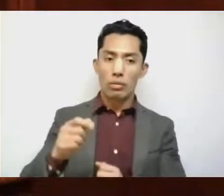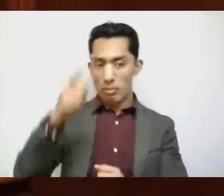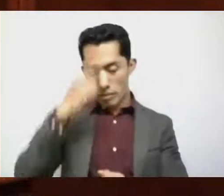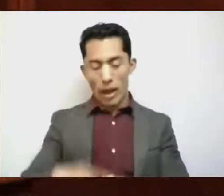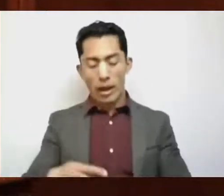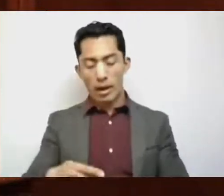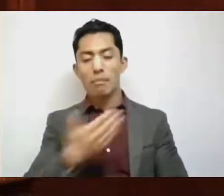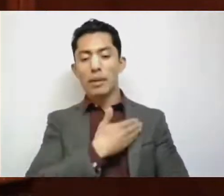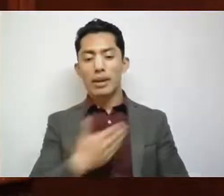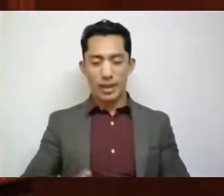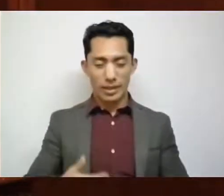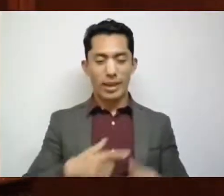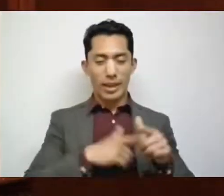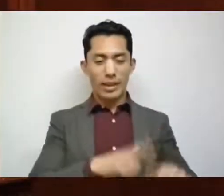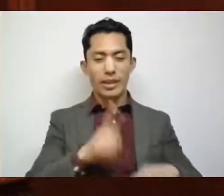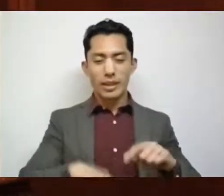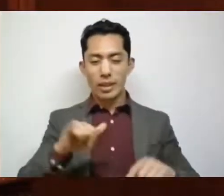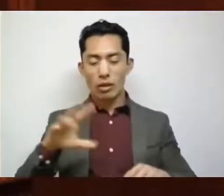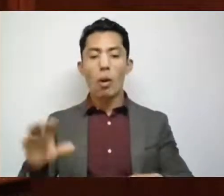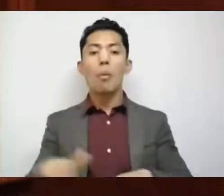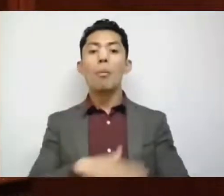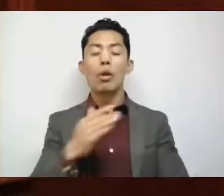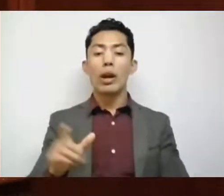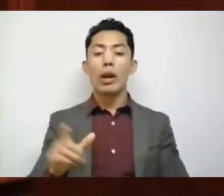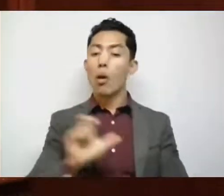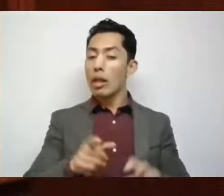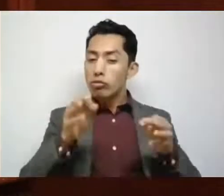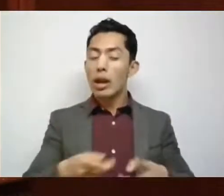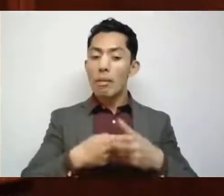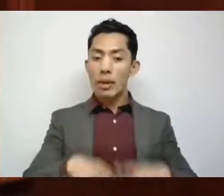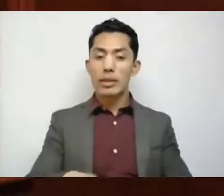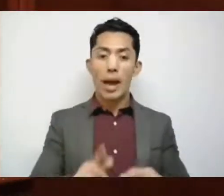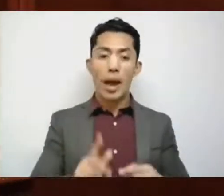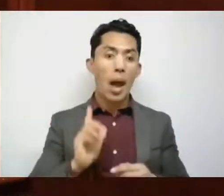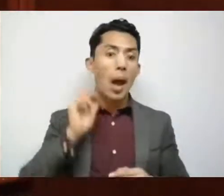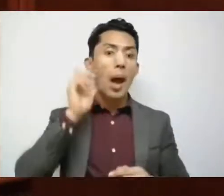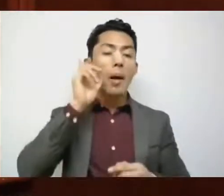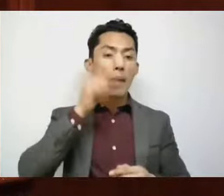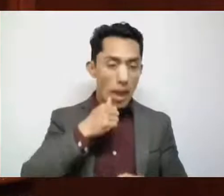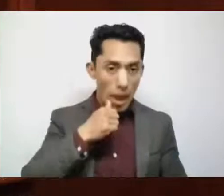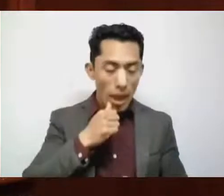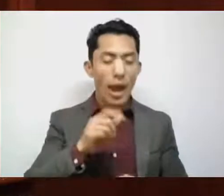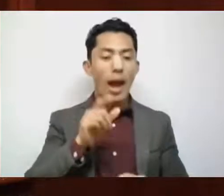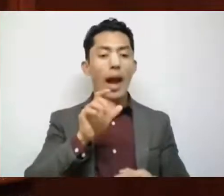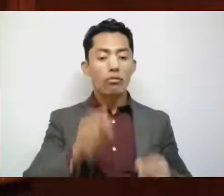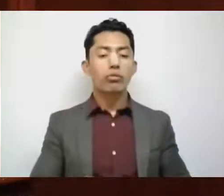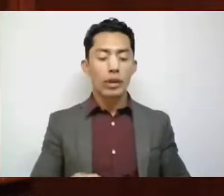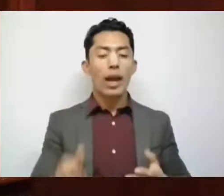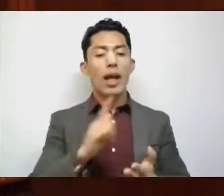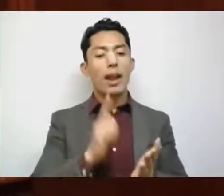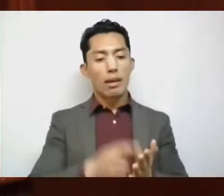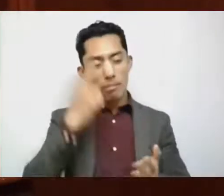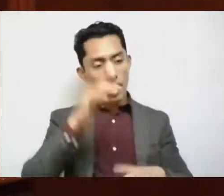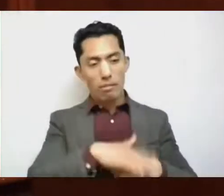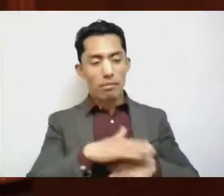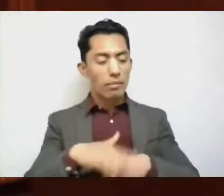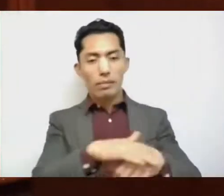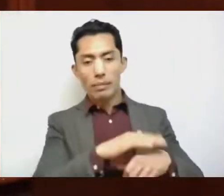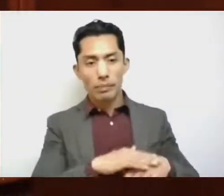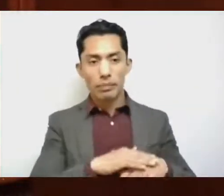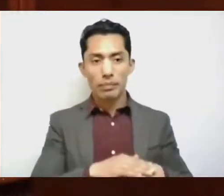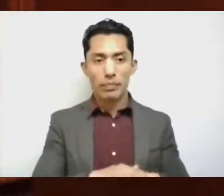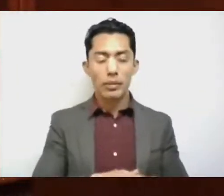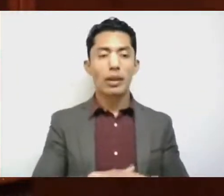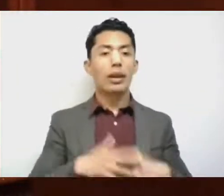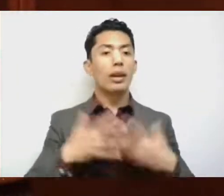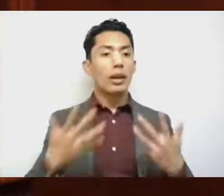mandato, porque la veda electoral comenzó un día después de la emisión formal y legal de la convocatoria. Quien tenga